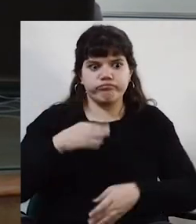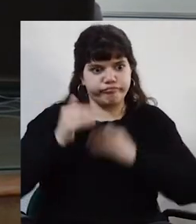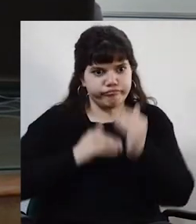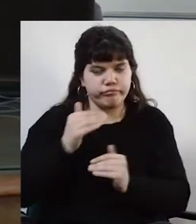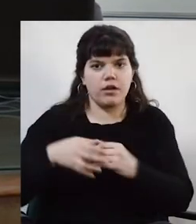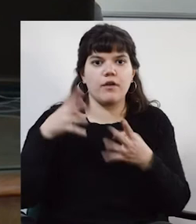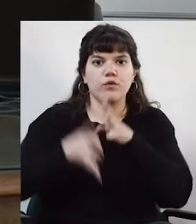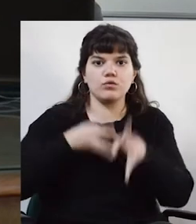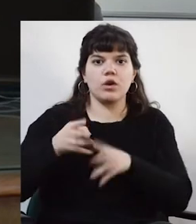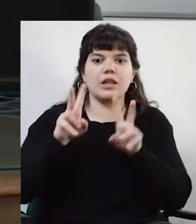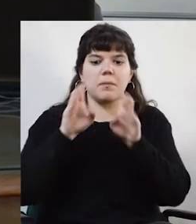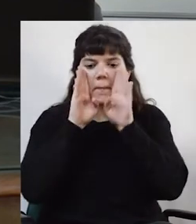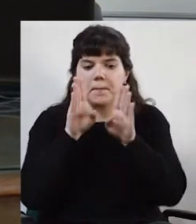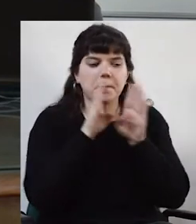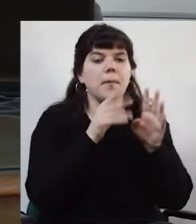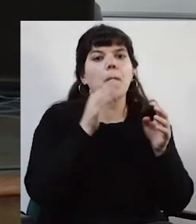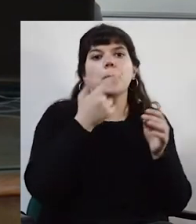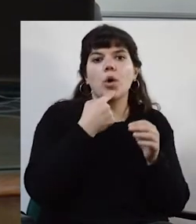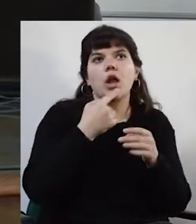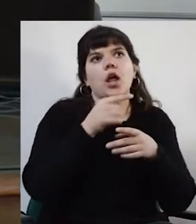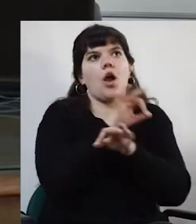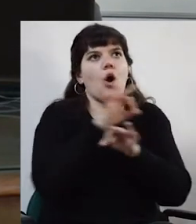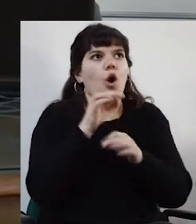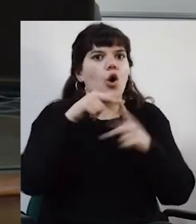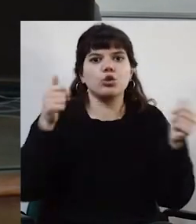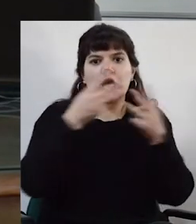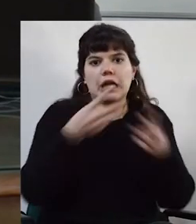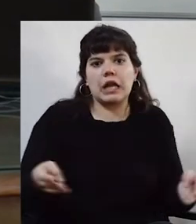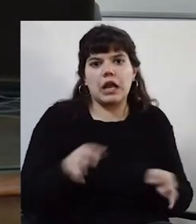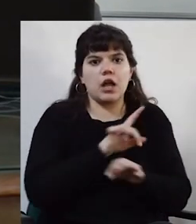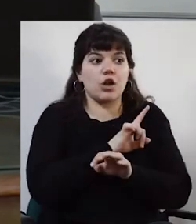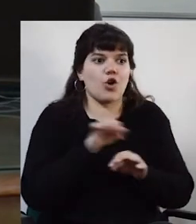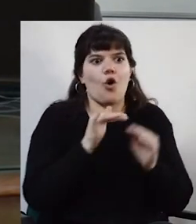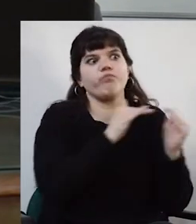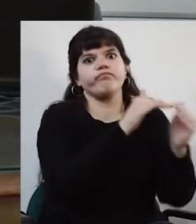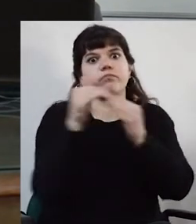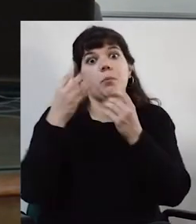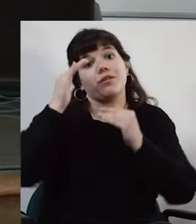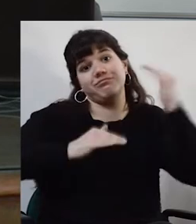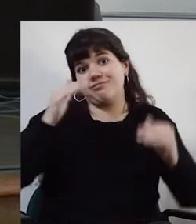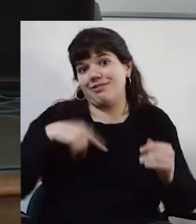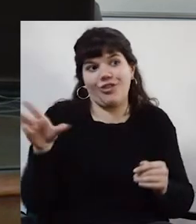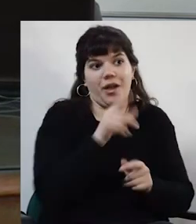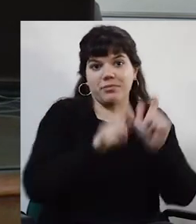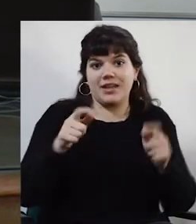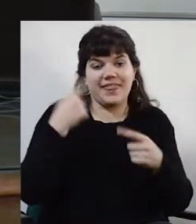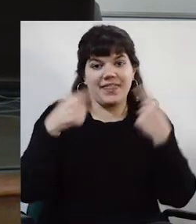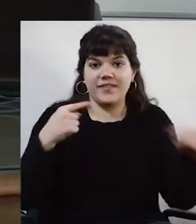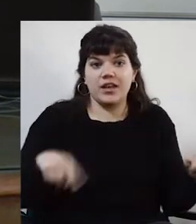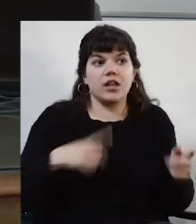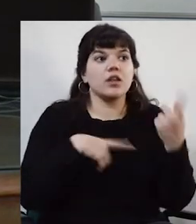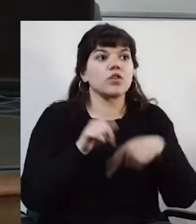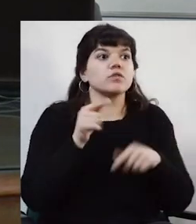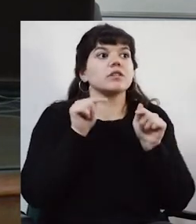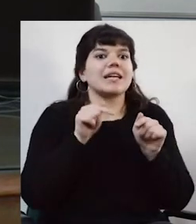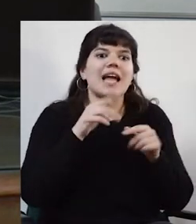intentando centralizar políticas definir lineamientos generales sin homogeneizar porque somos diferentes el desafío también está en